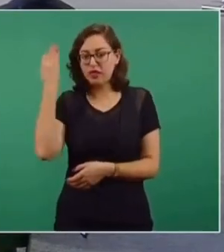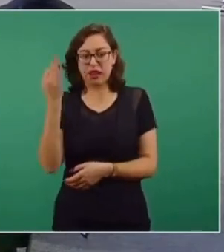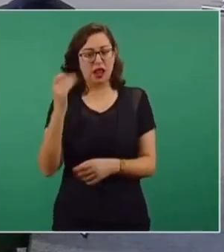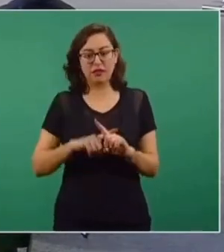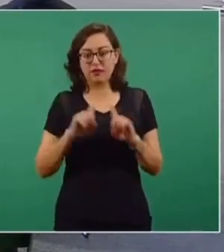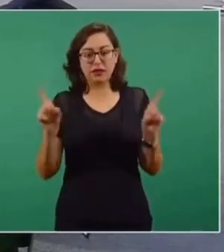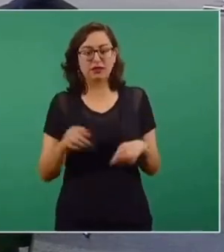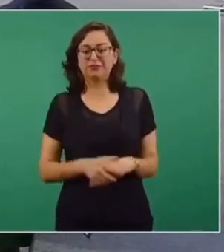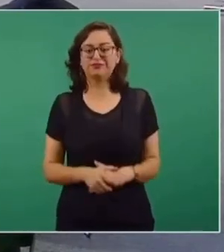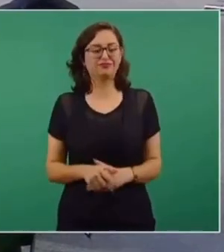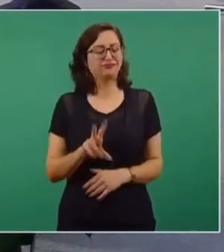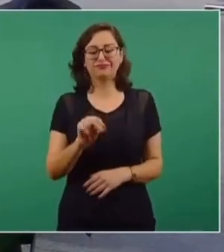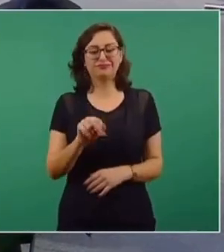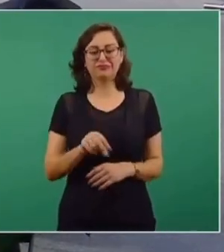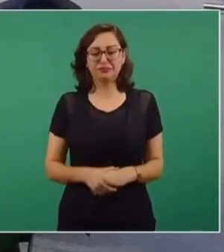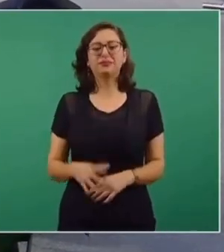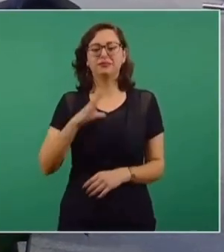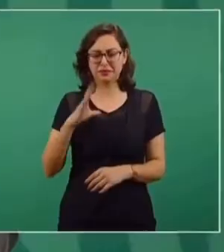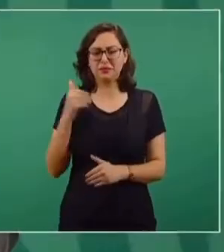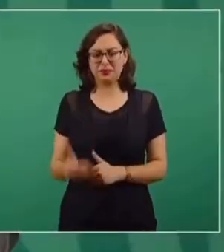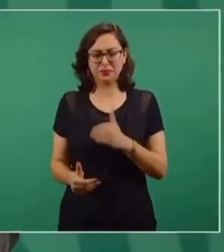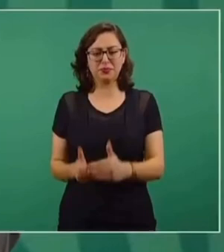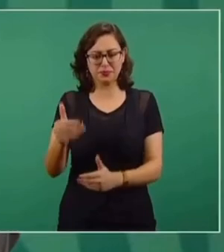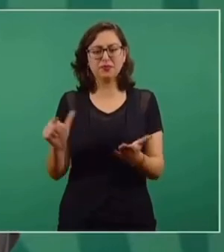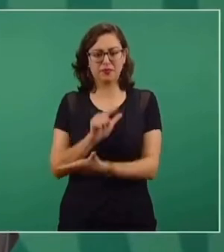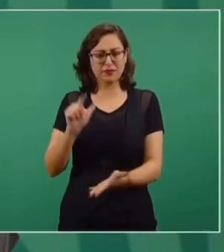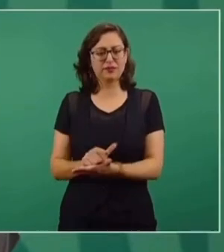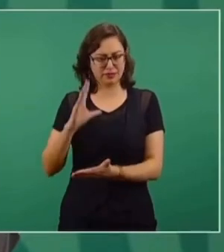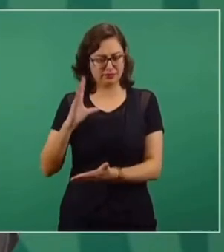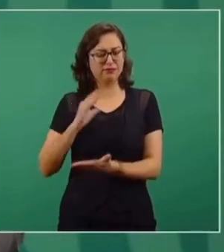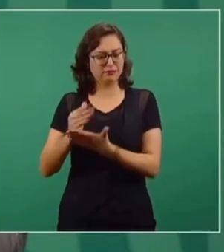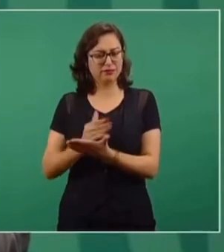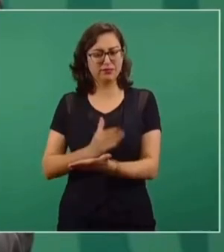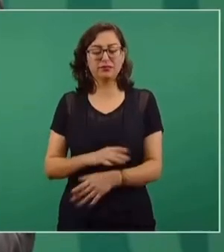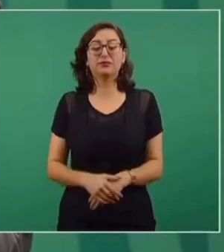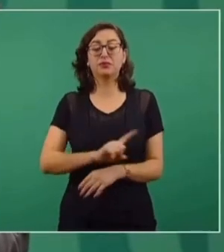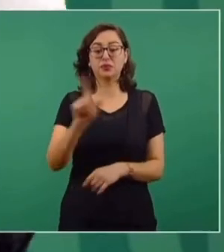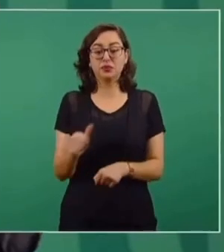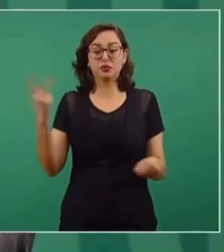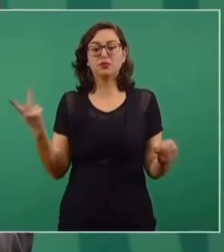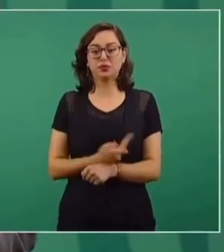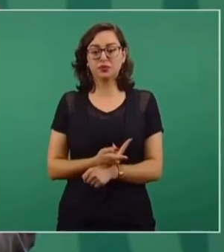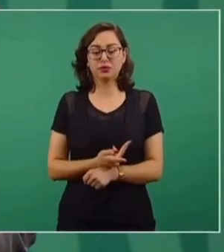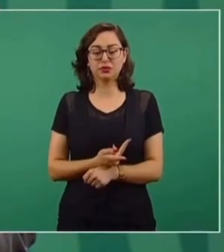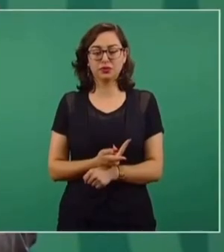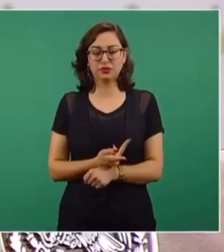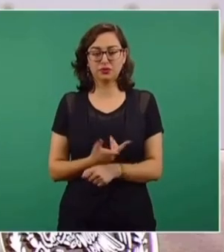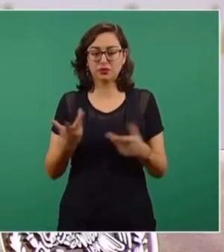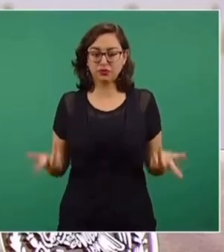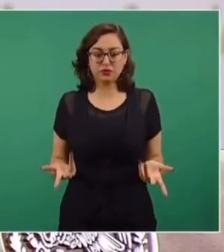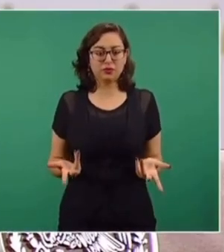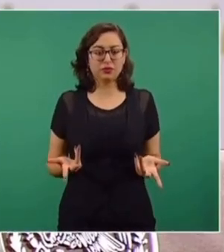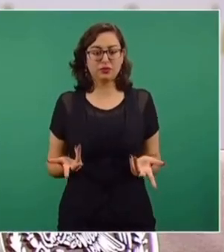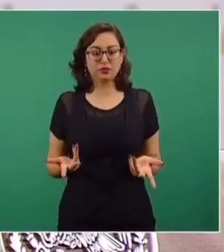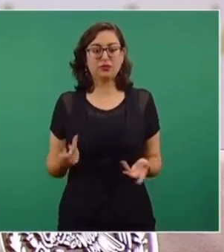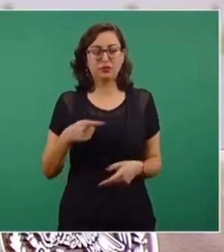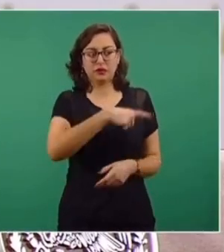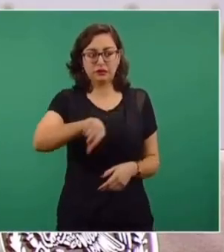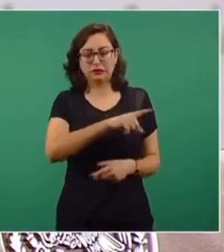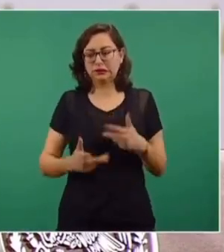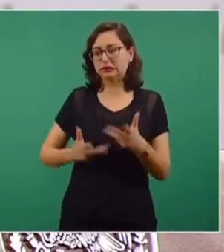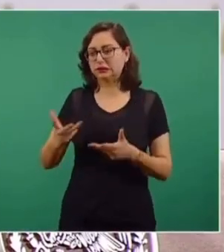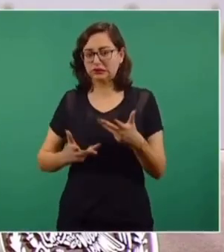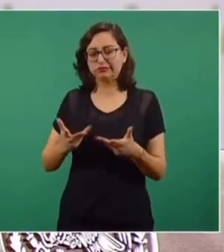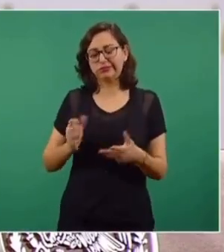decreto unicameral en el presupuesto de gresos. No, procedimientos legales. ¿En qué terminó en aquel entonces? En se convencieron. ¿Por qué?